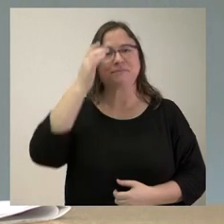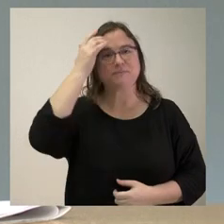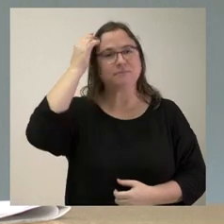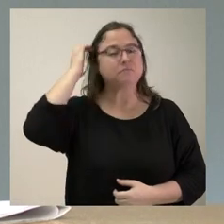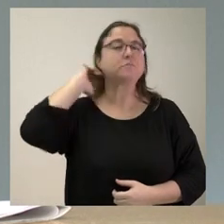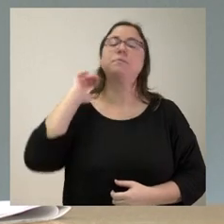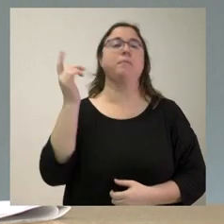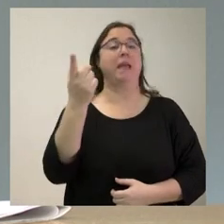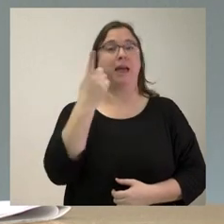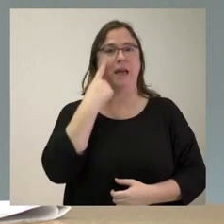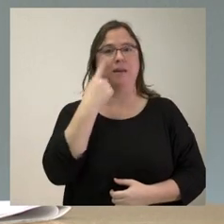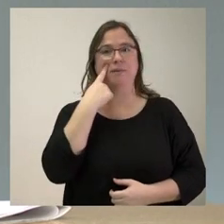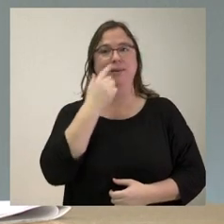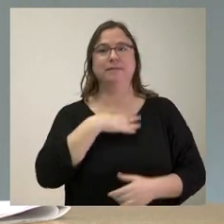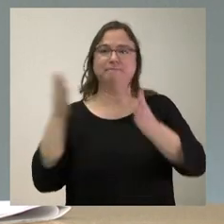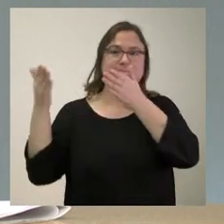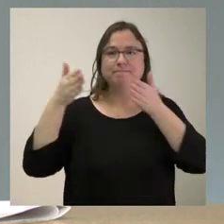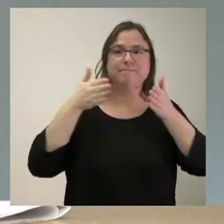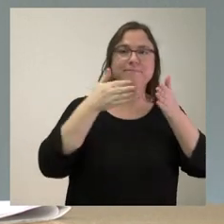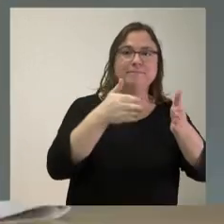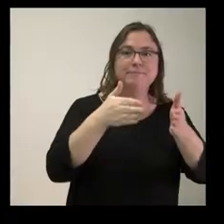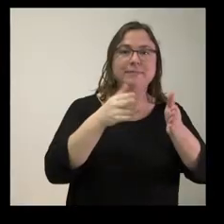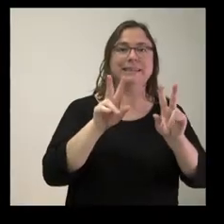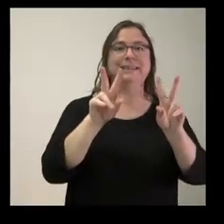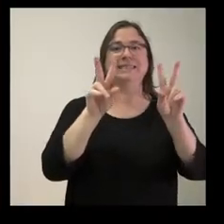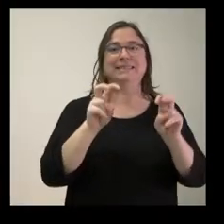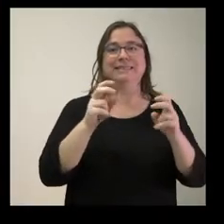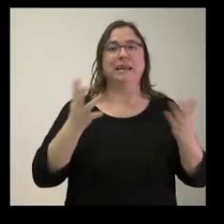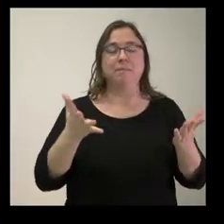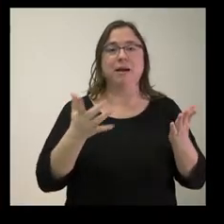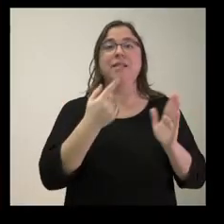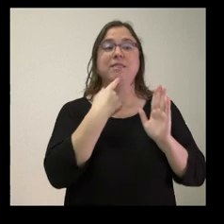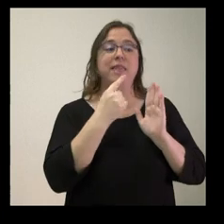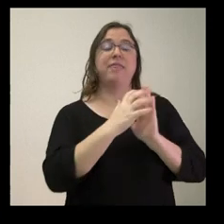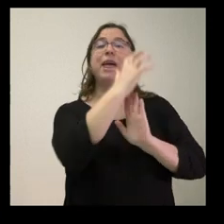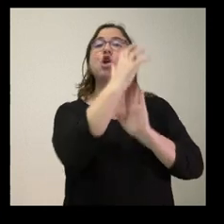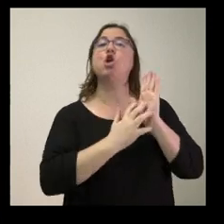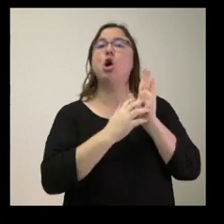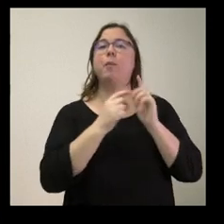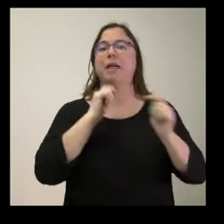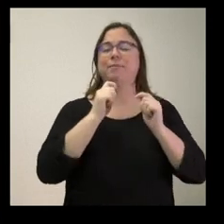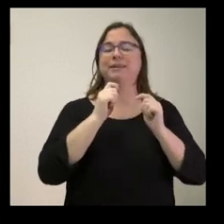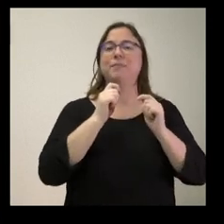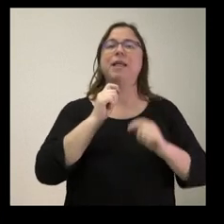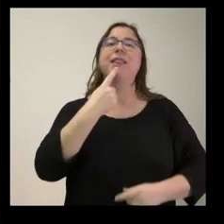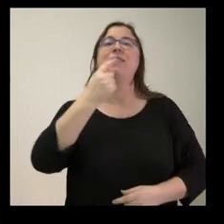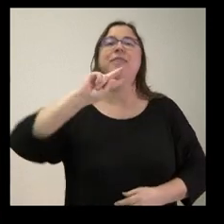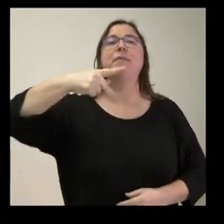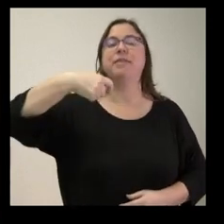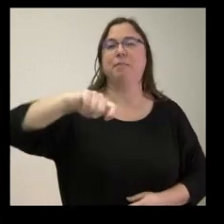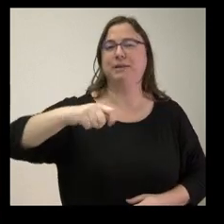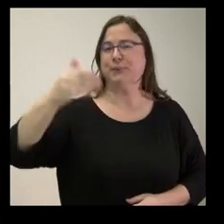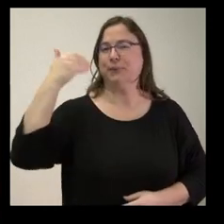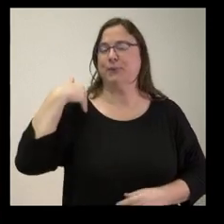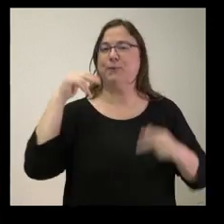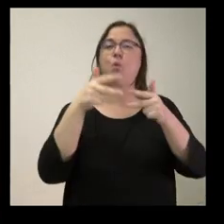Vamos a ver. Por ir a lo que figura en la nota de prensa, más allá de lo que dijera el vicepresidente en la rueda de prensa del